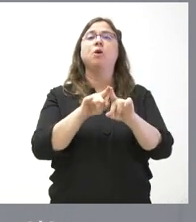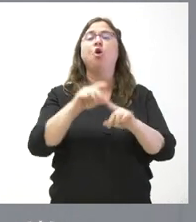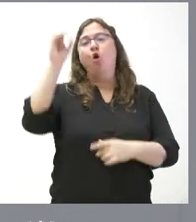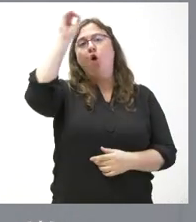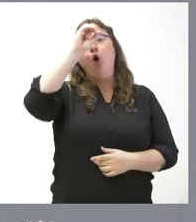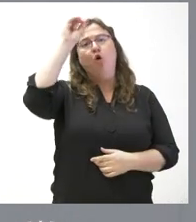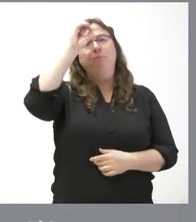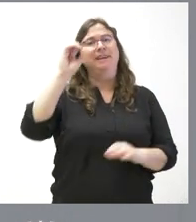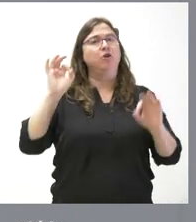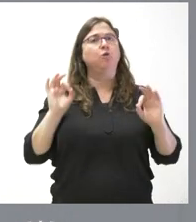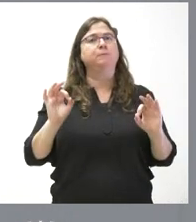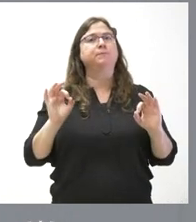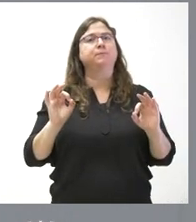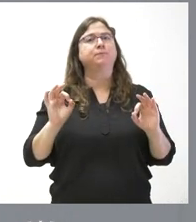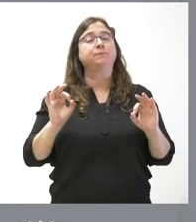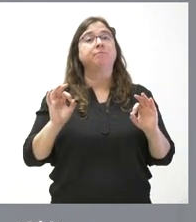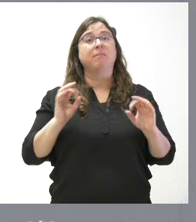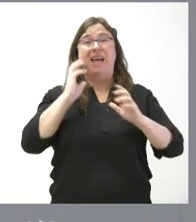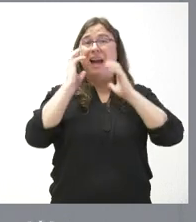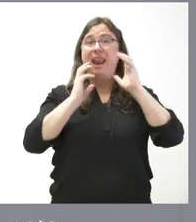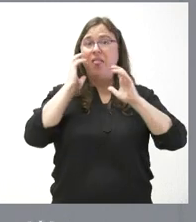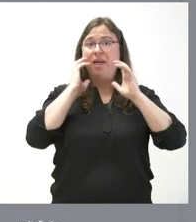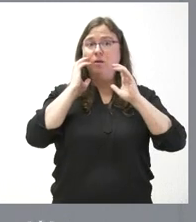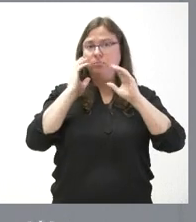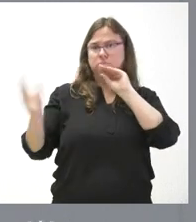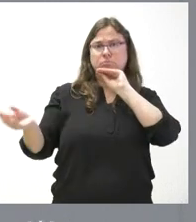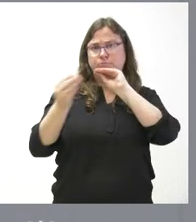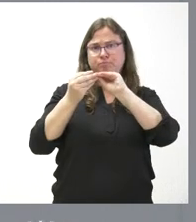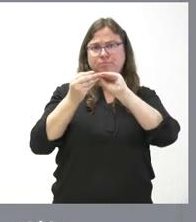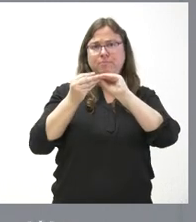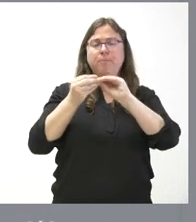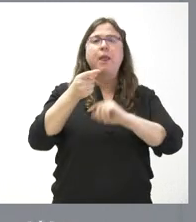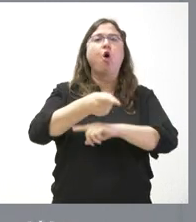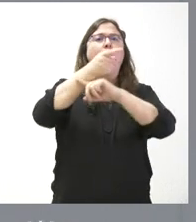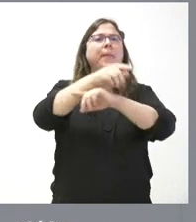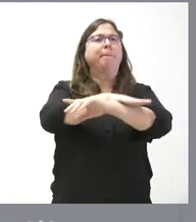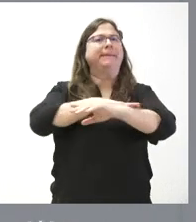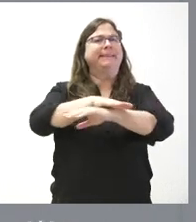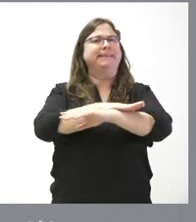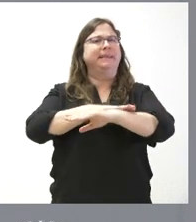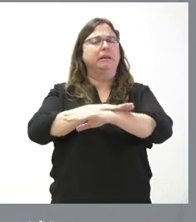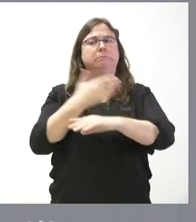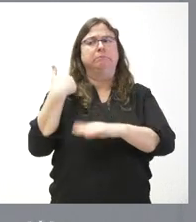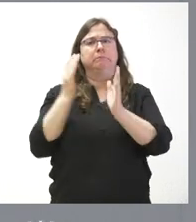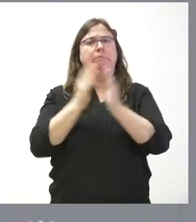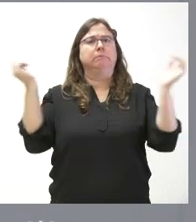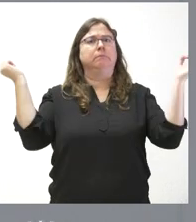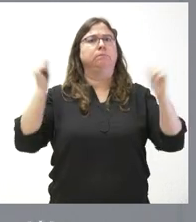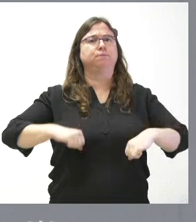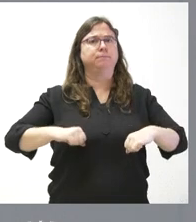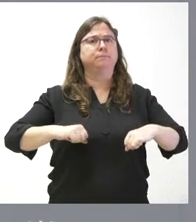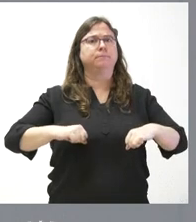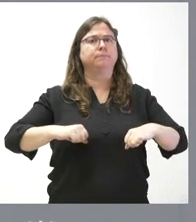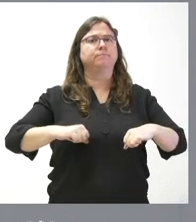mantienen tantos ganaderos respecto de la orden ministerial que se ha aprobado recientemente y que